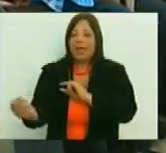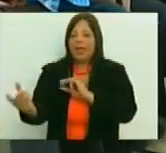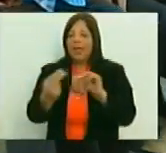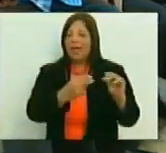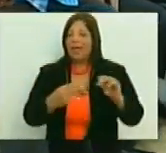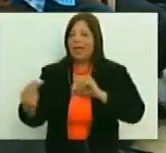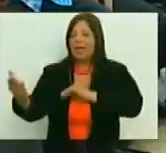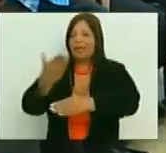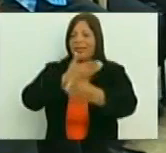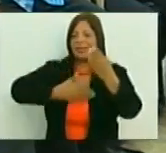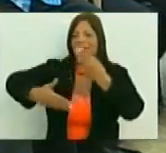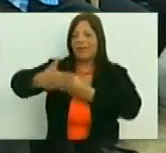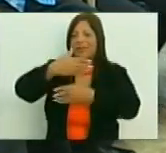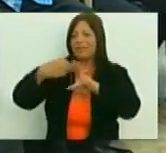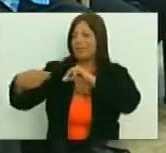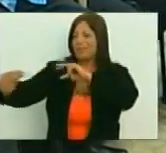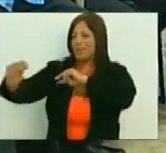creador